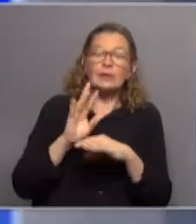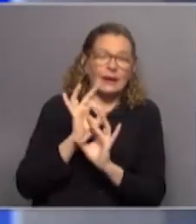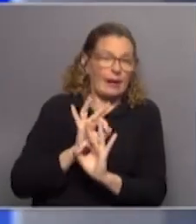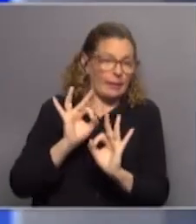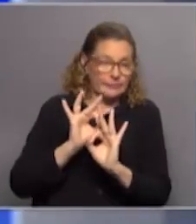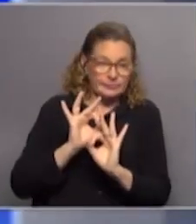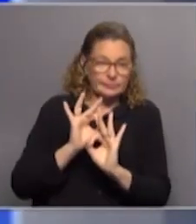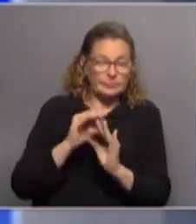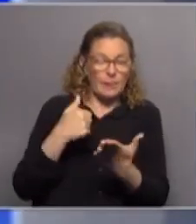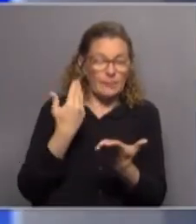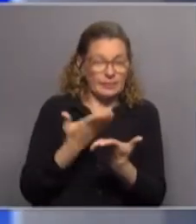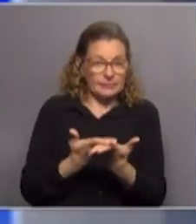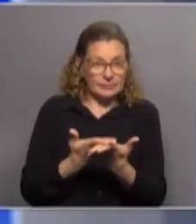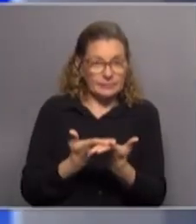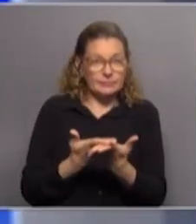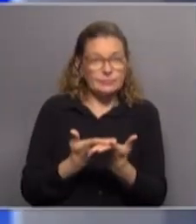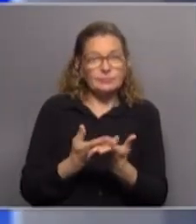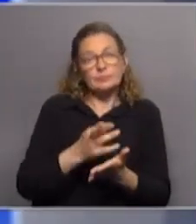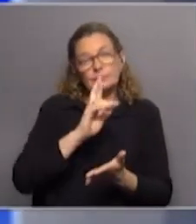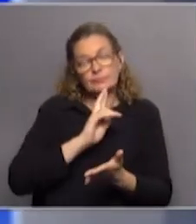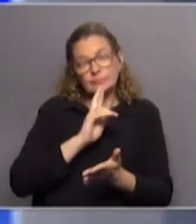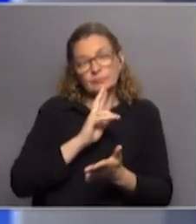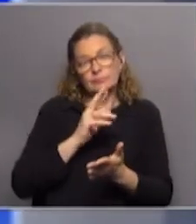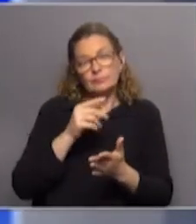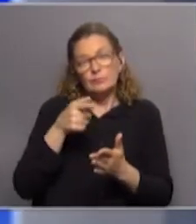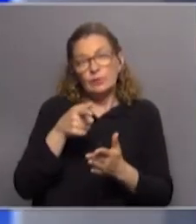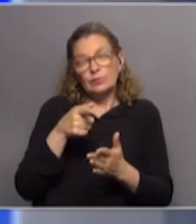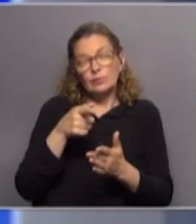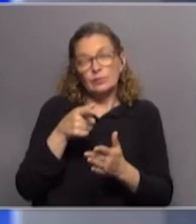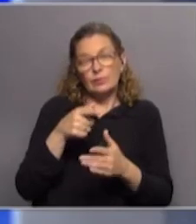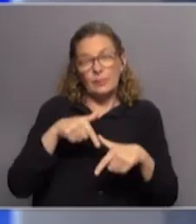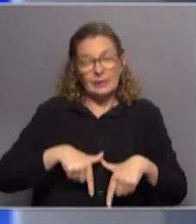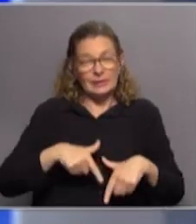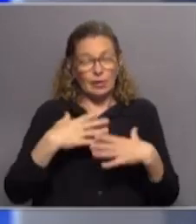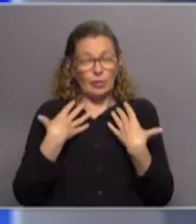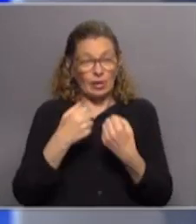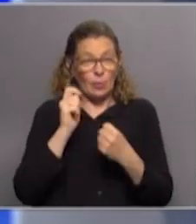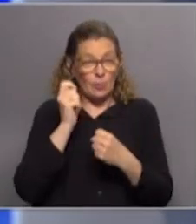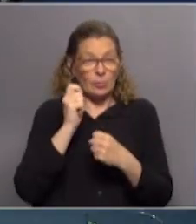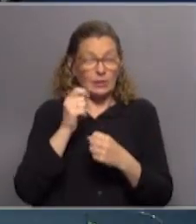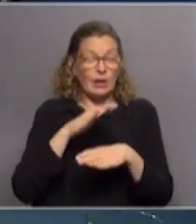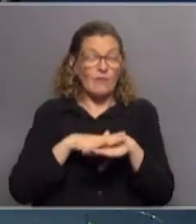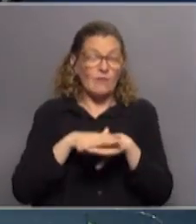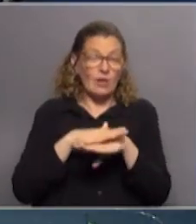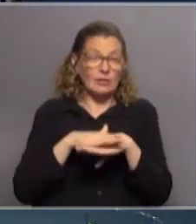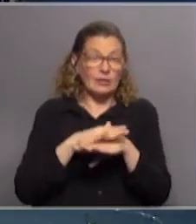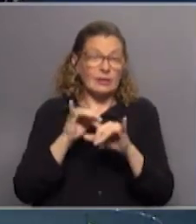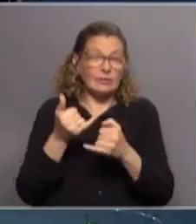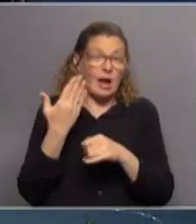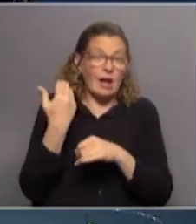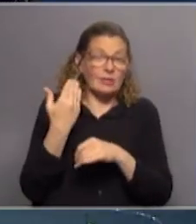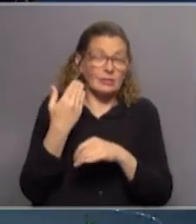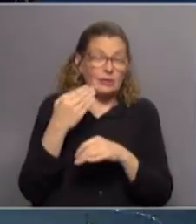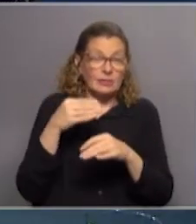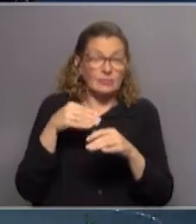con respecto al planteo de fondo. La resolución de la intervención, según el Ministerio de Salud Pública, se basa en que ya había sido